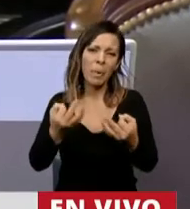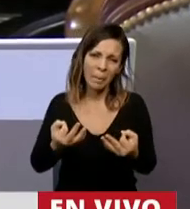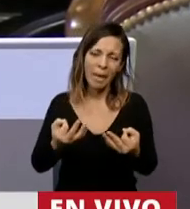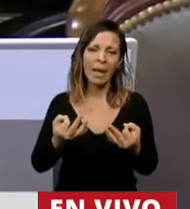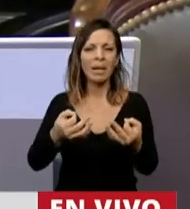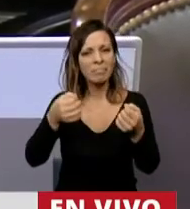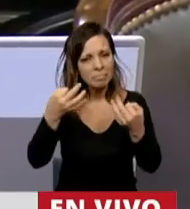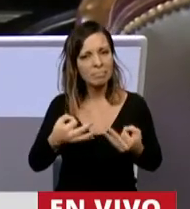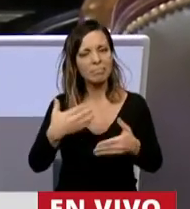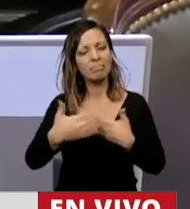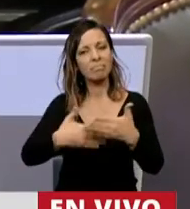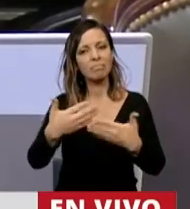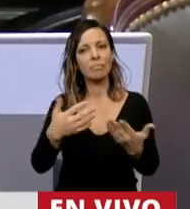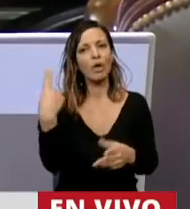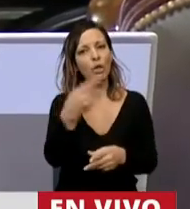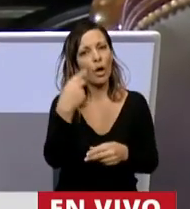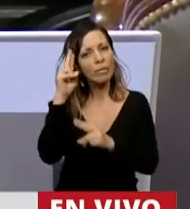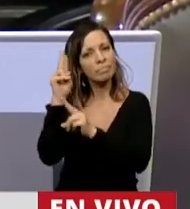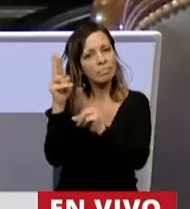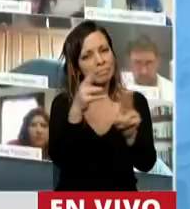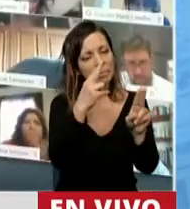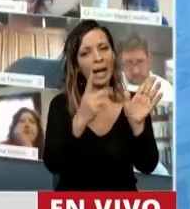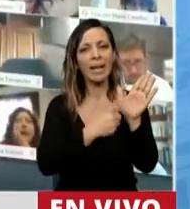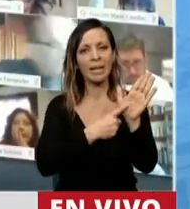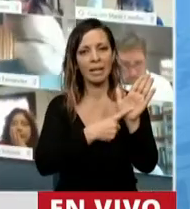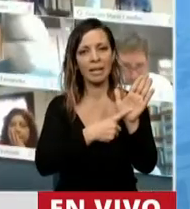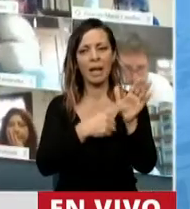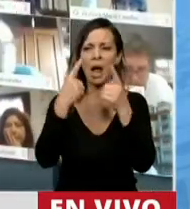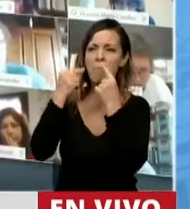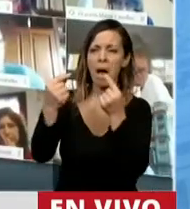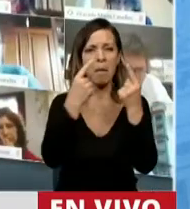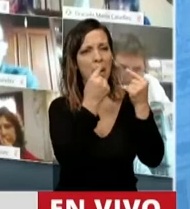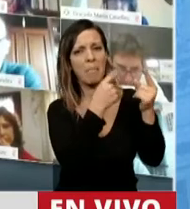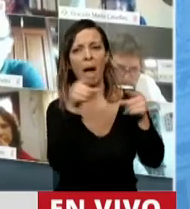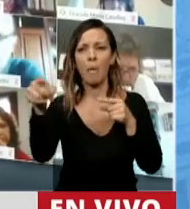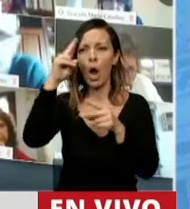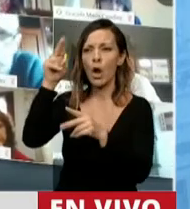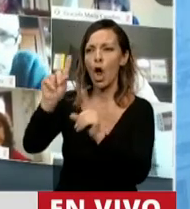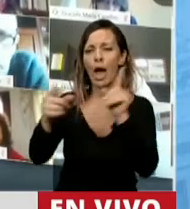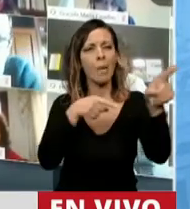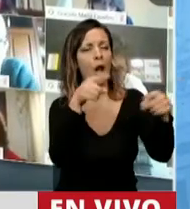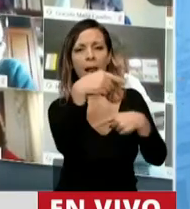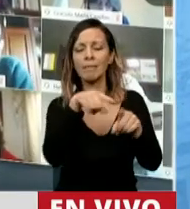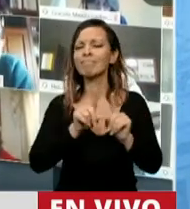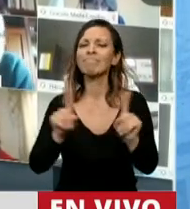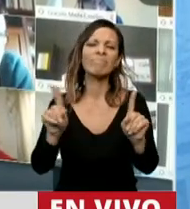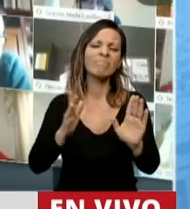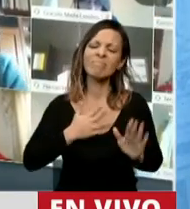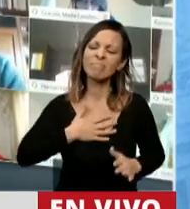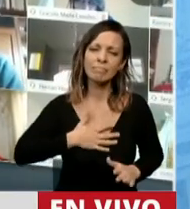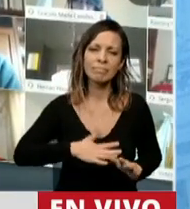como corresponde, respetemos todos el reglamento sin reclamarle al otro que no respeta el reglamento, no respetándolo,